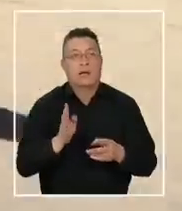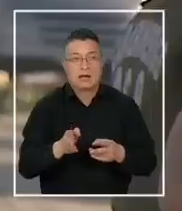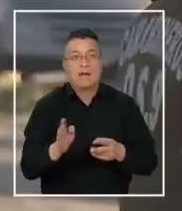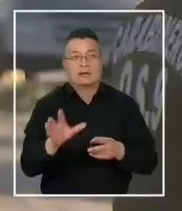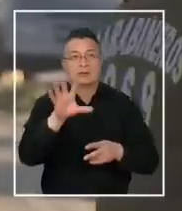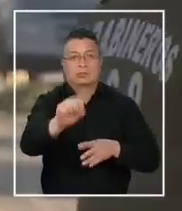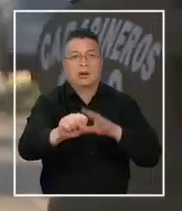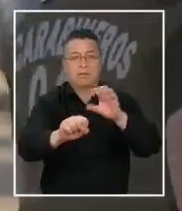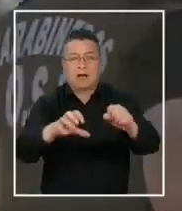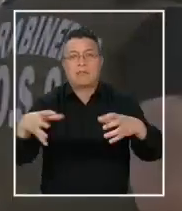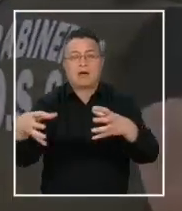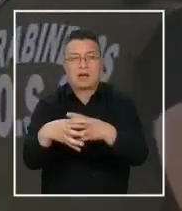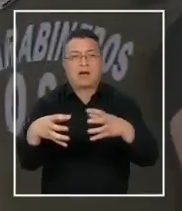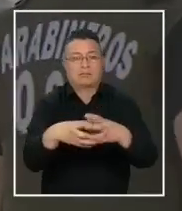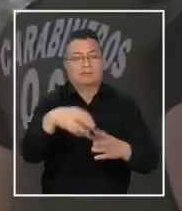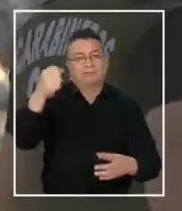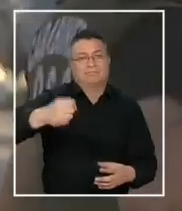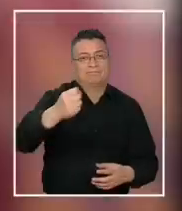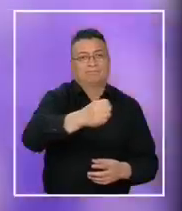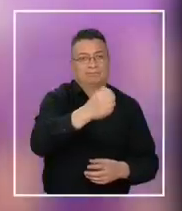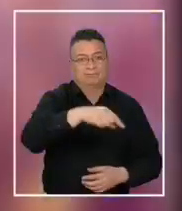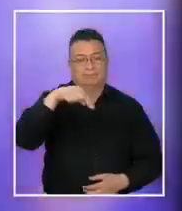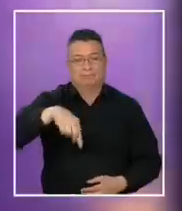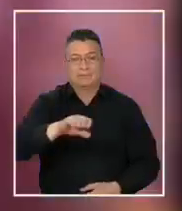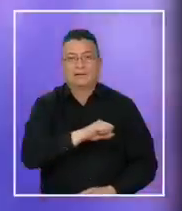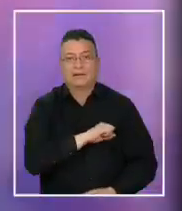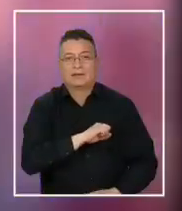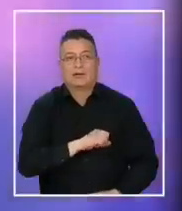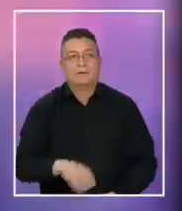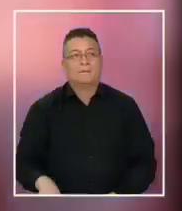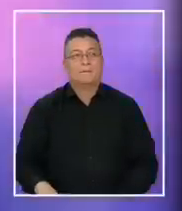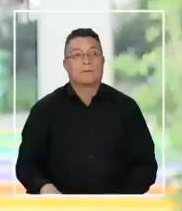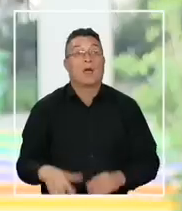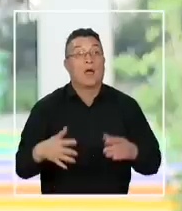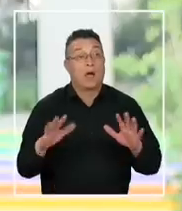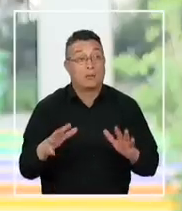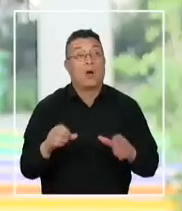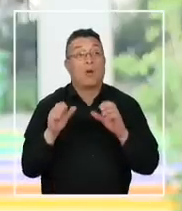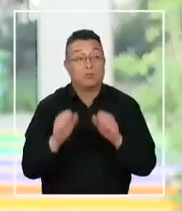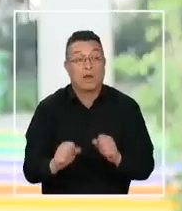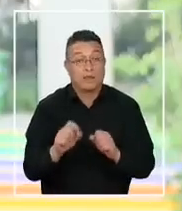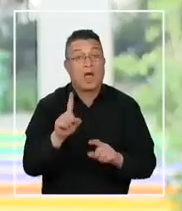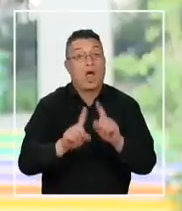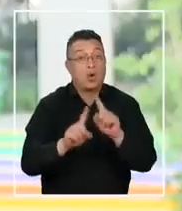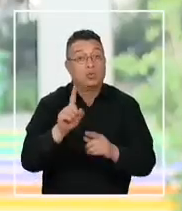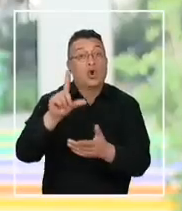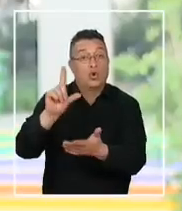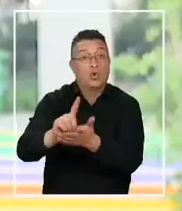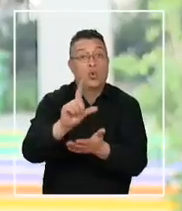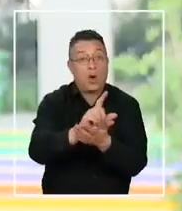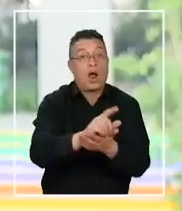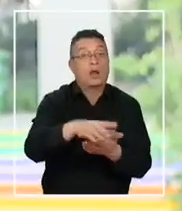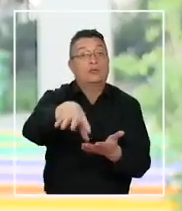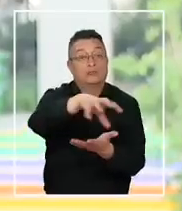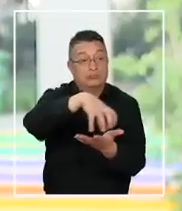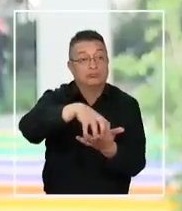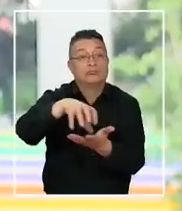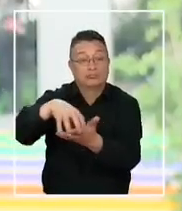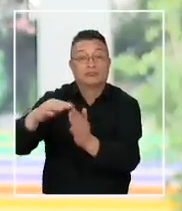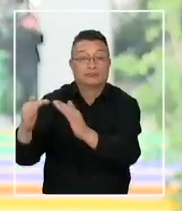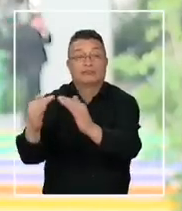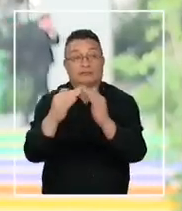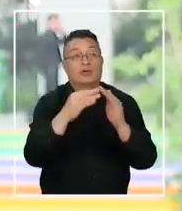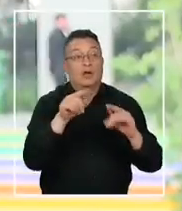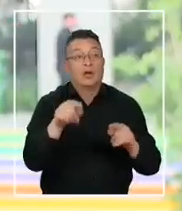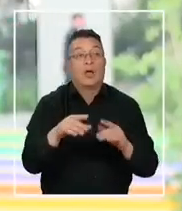desarticulación de estas bandas criminales en la capital. Es posible que ellos hayan encontrado ciertos lugares o ciertos barrios donde quizás hay un poco